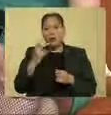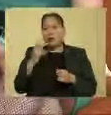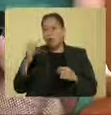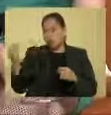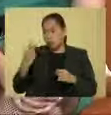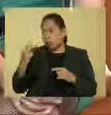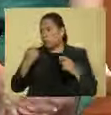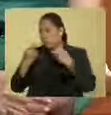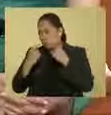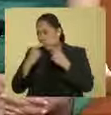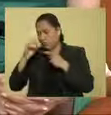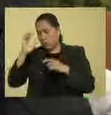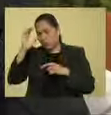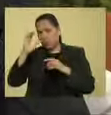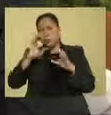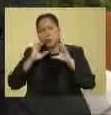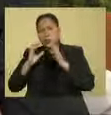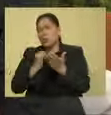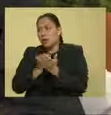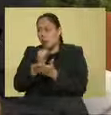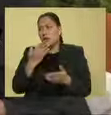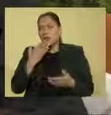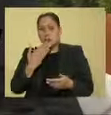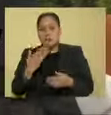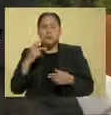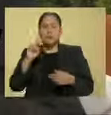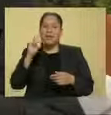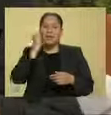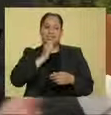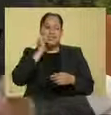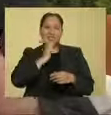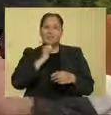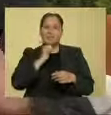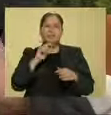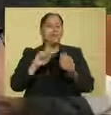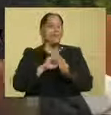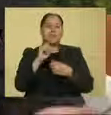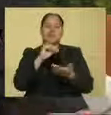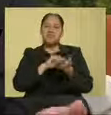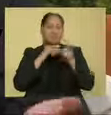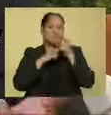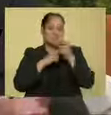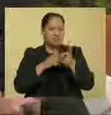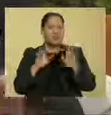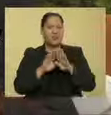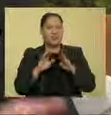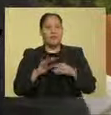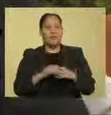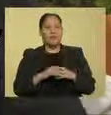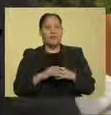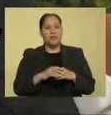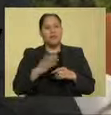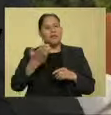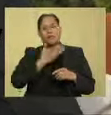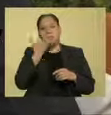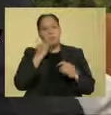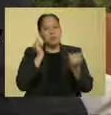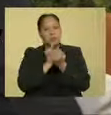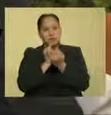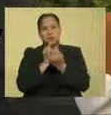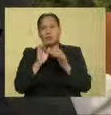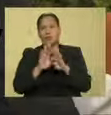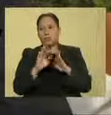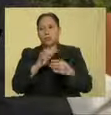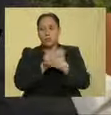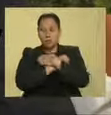deciden los dos, pero pues de alguna manera siempre estará el mismo problema que había con las formas tradicionales de